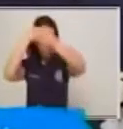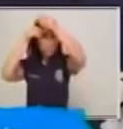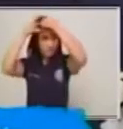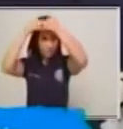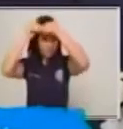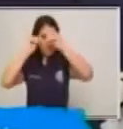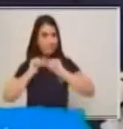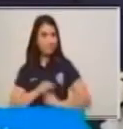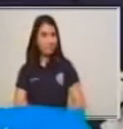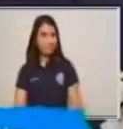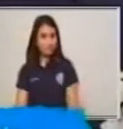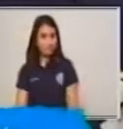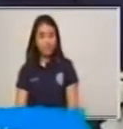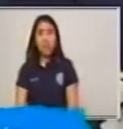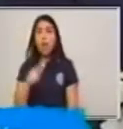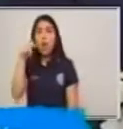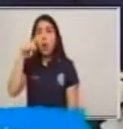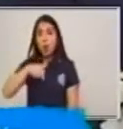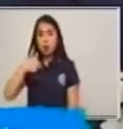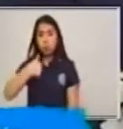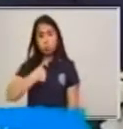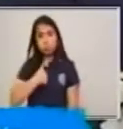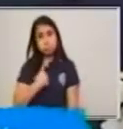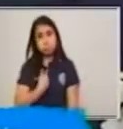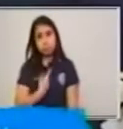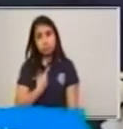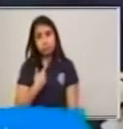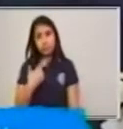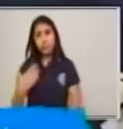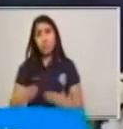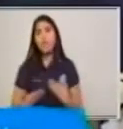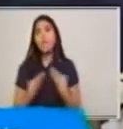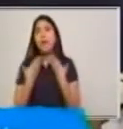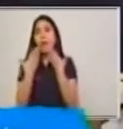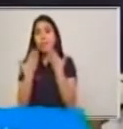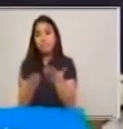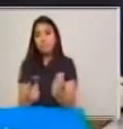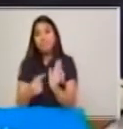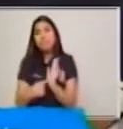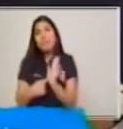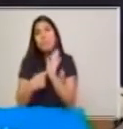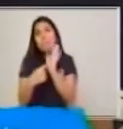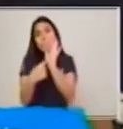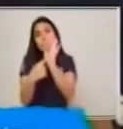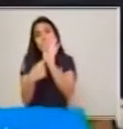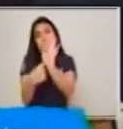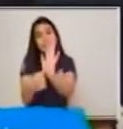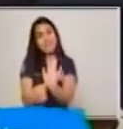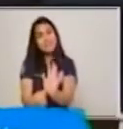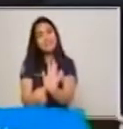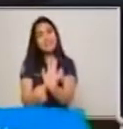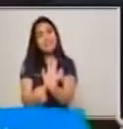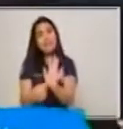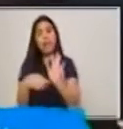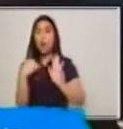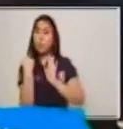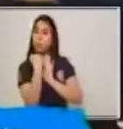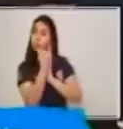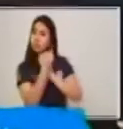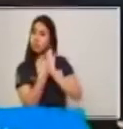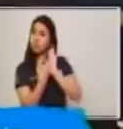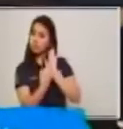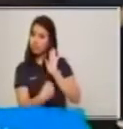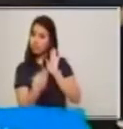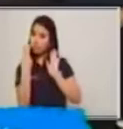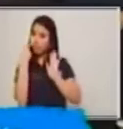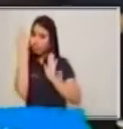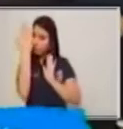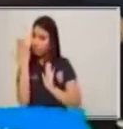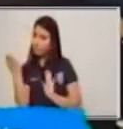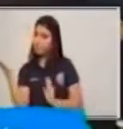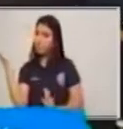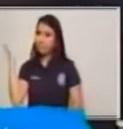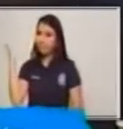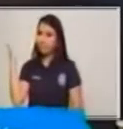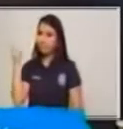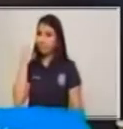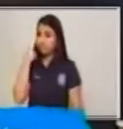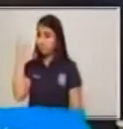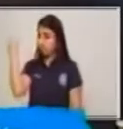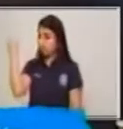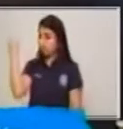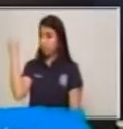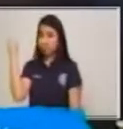el día de hoy yo traigo una imagen, una